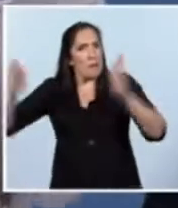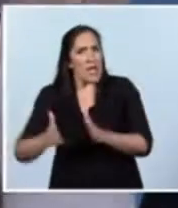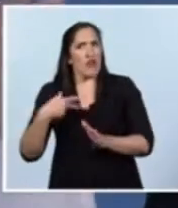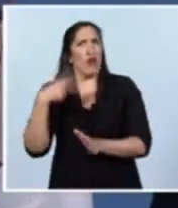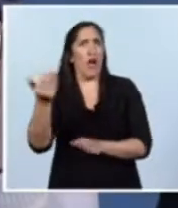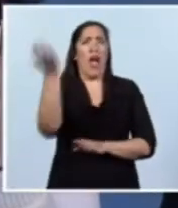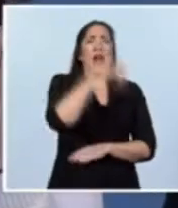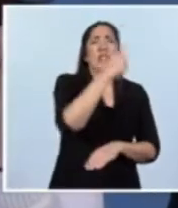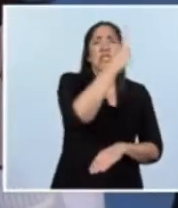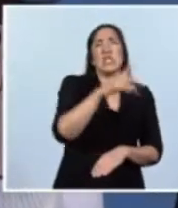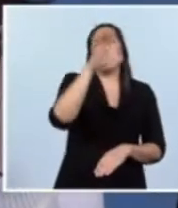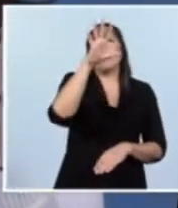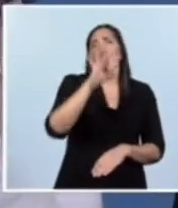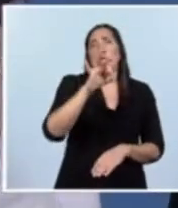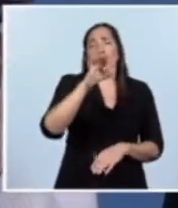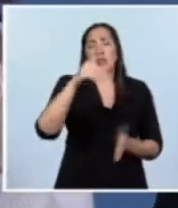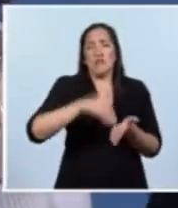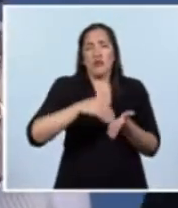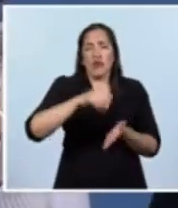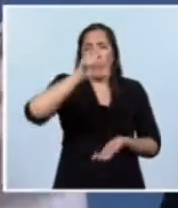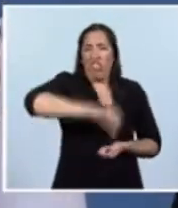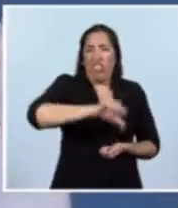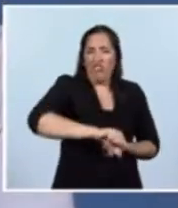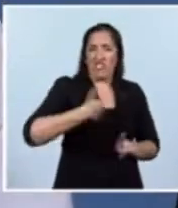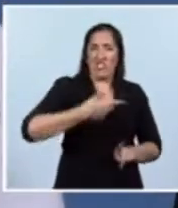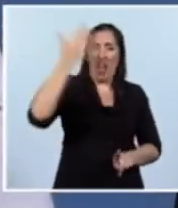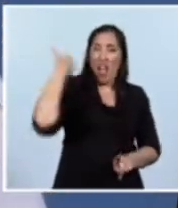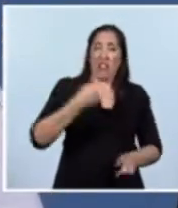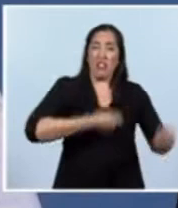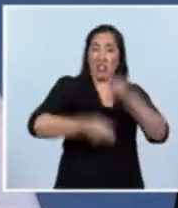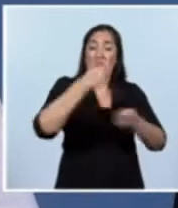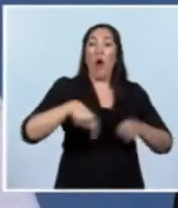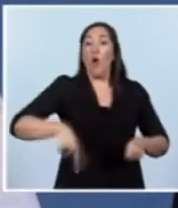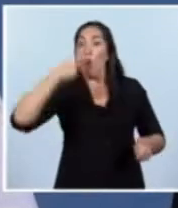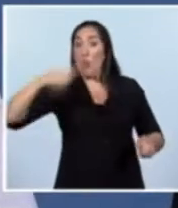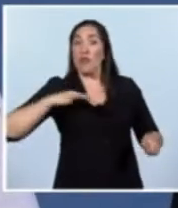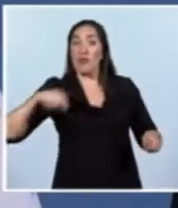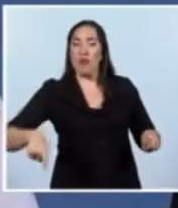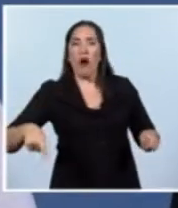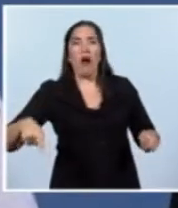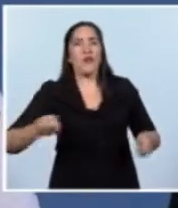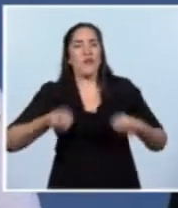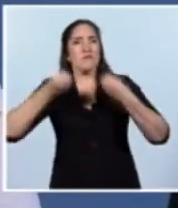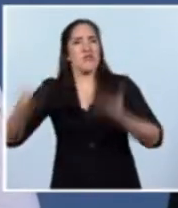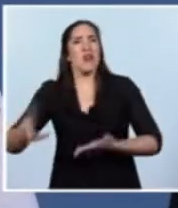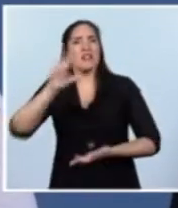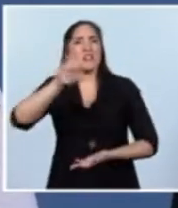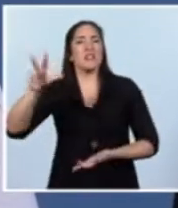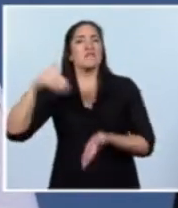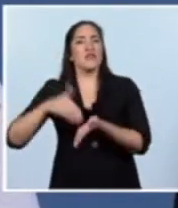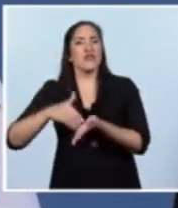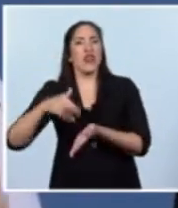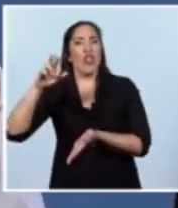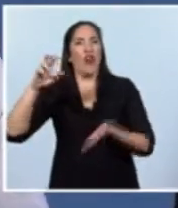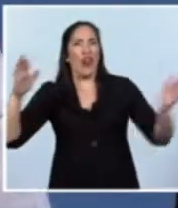de los ciento y pico de millones de déficit comercial que teníamos, en este último año hemos tenido 33 millones de dólares de